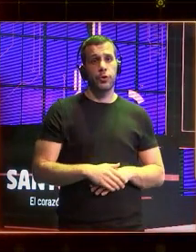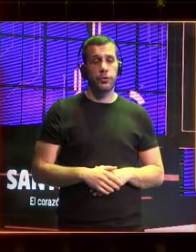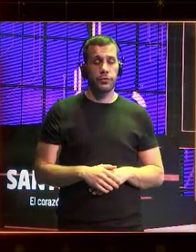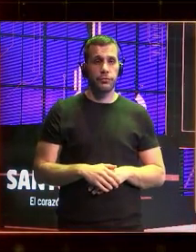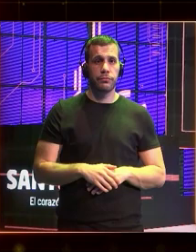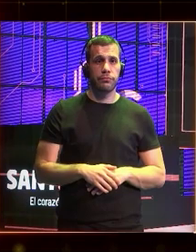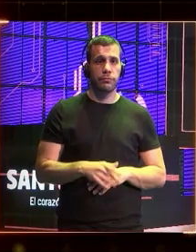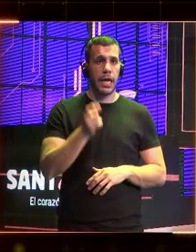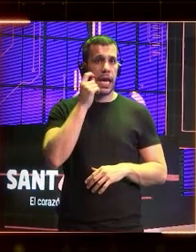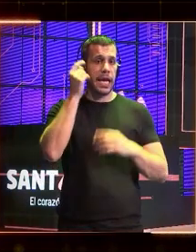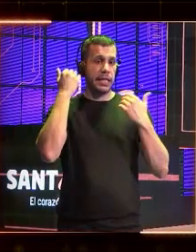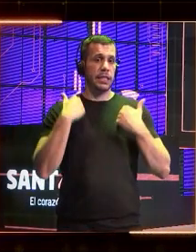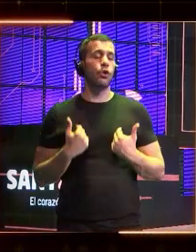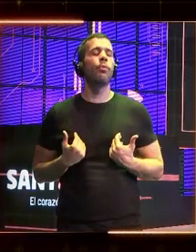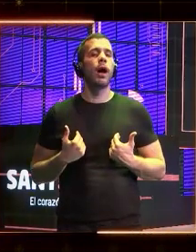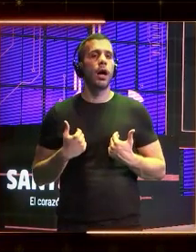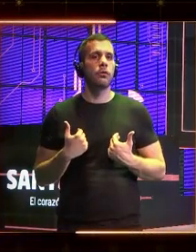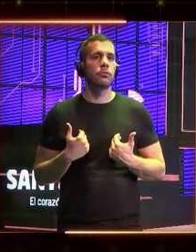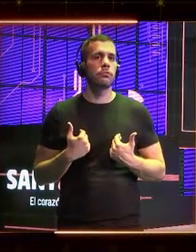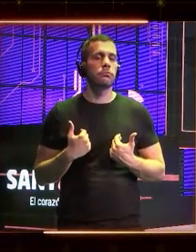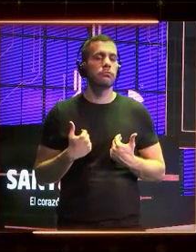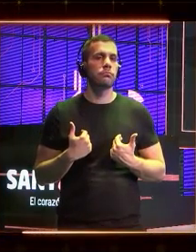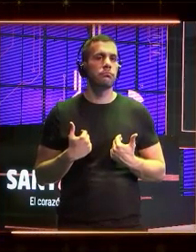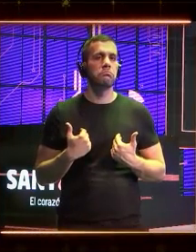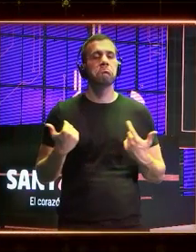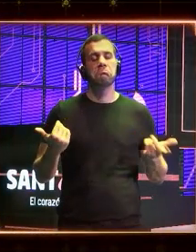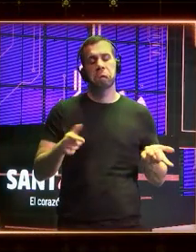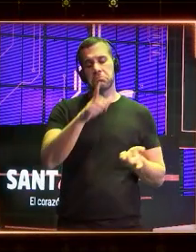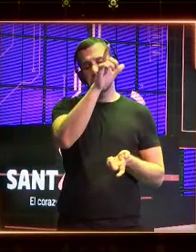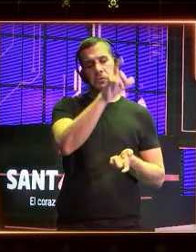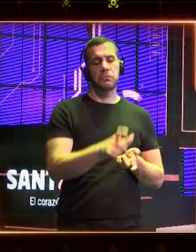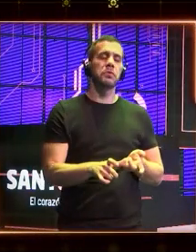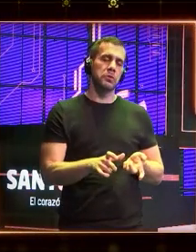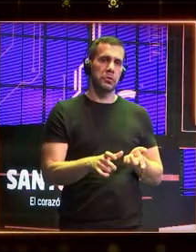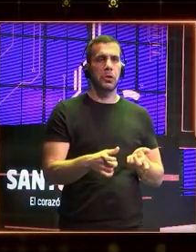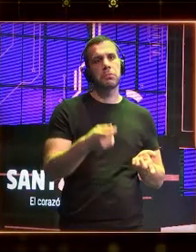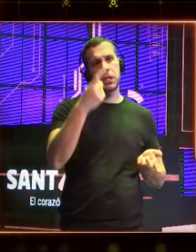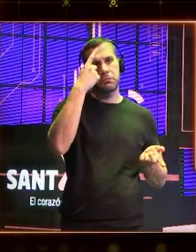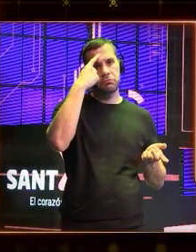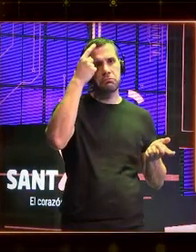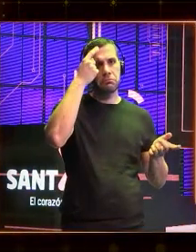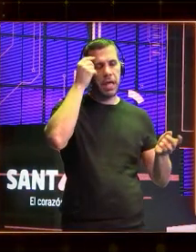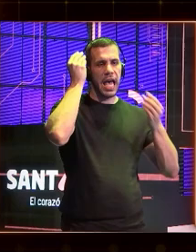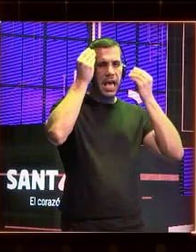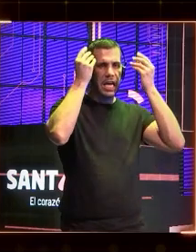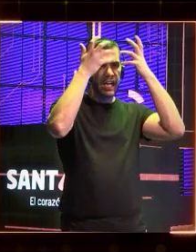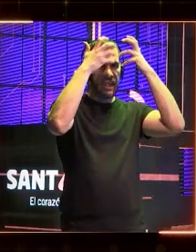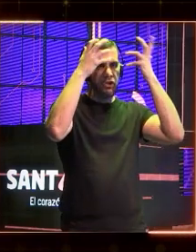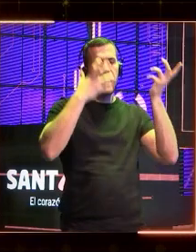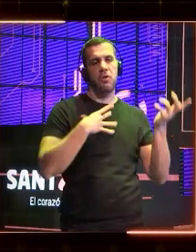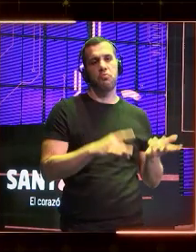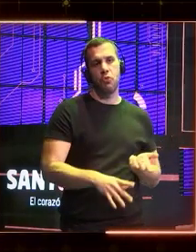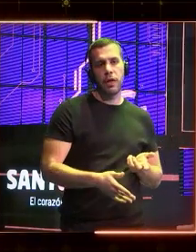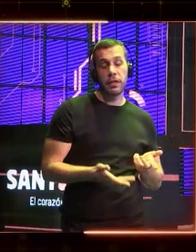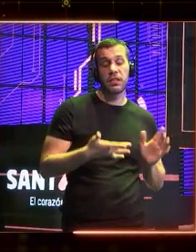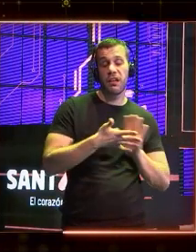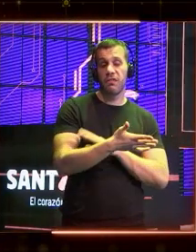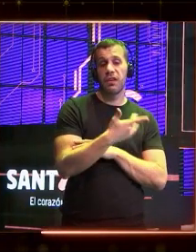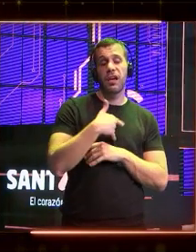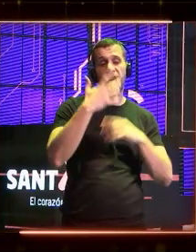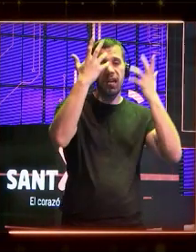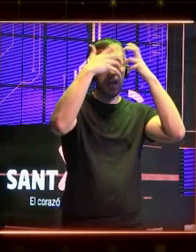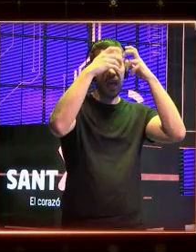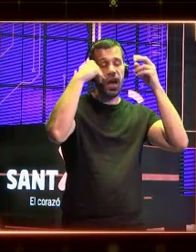El ser humano es un ser racional, un animal racional. Oye, pues que resulta que lo que sea racional, las